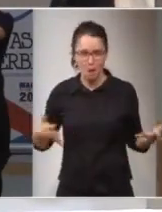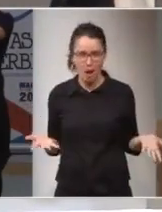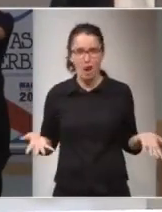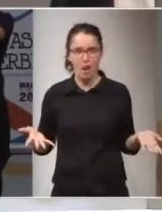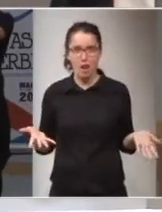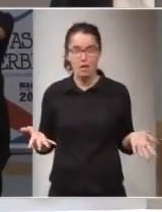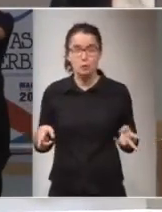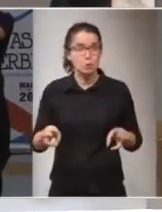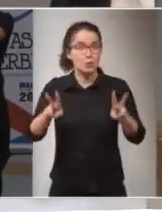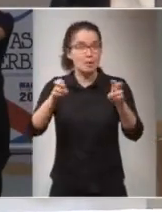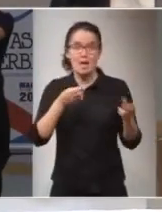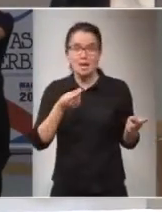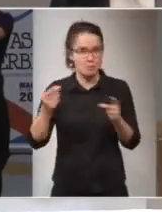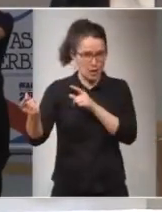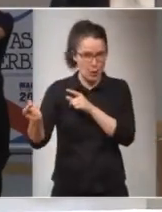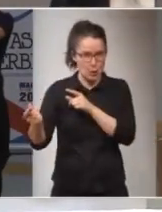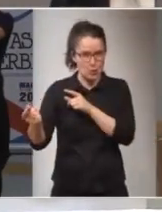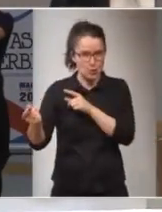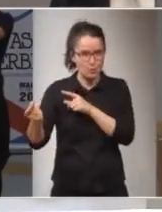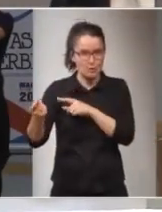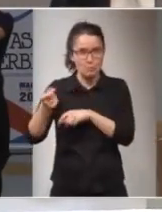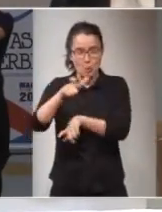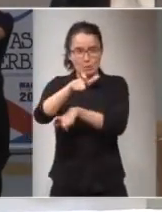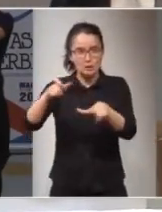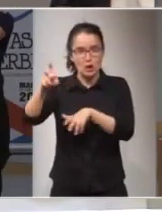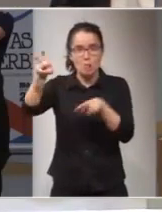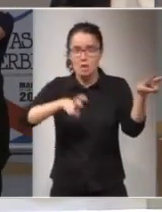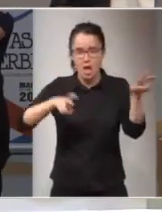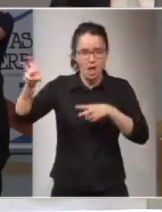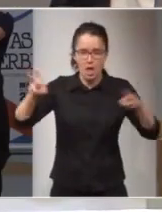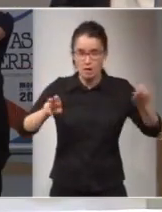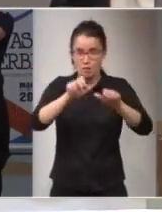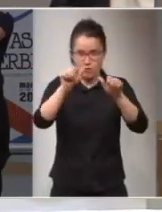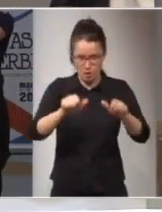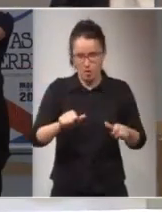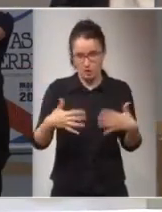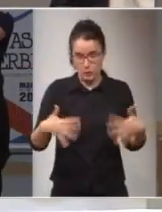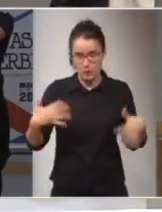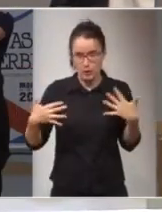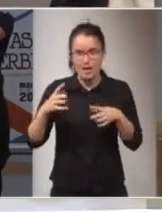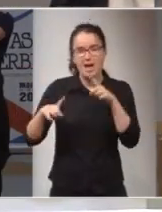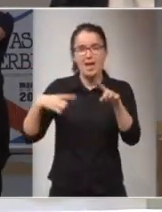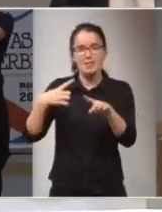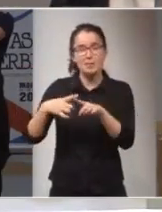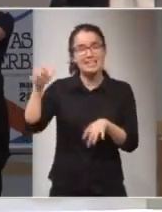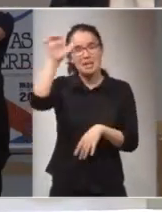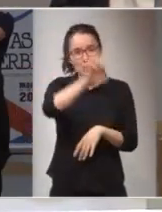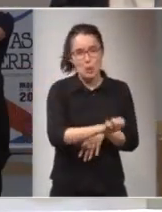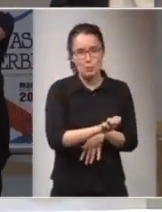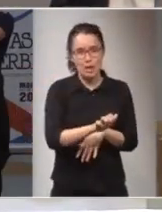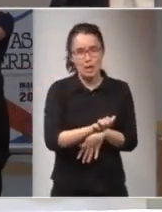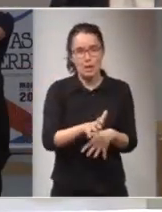solamente es el tema de inmigración como la gente está viniendo de forma que están viniendo pero también en Europa estamos